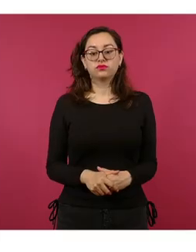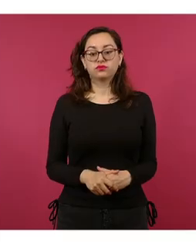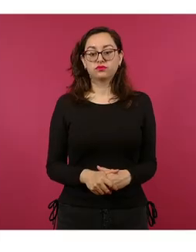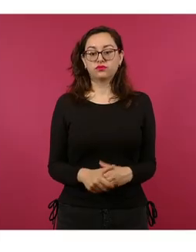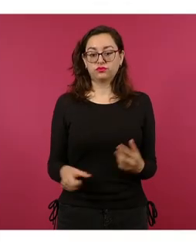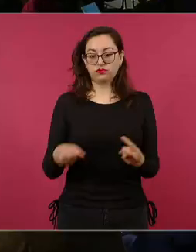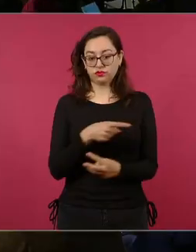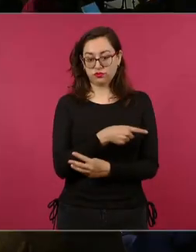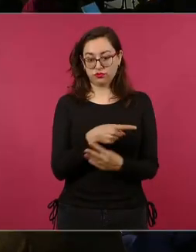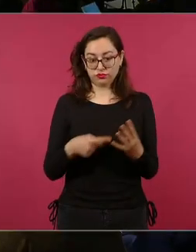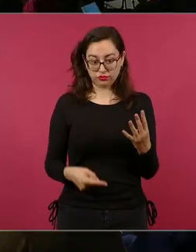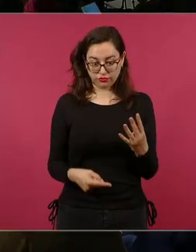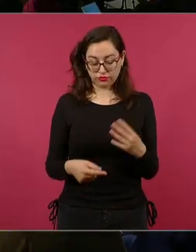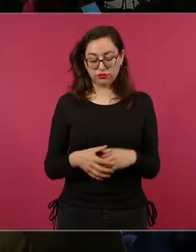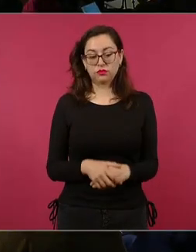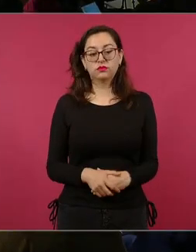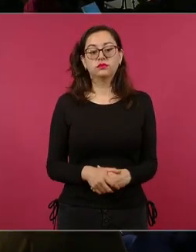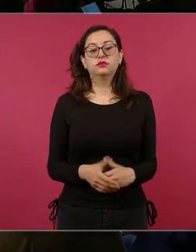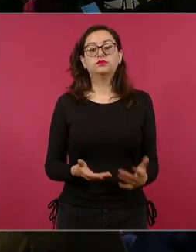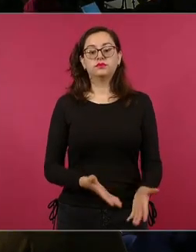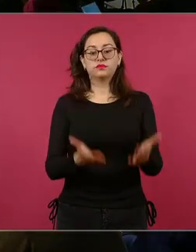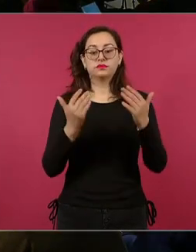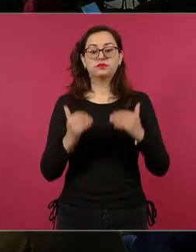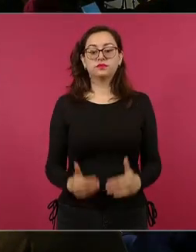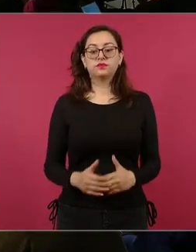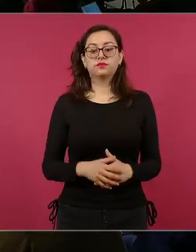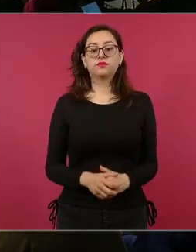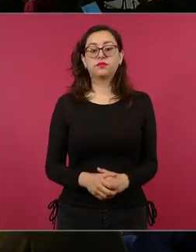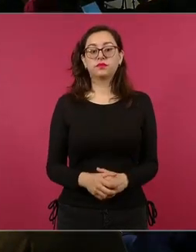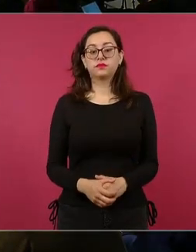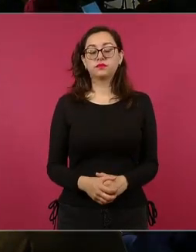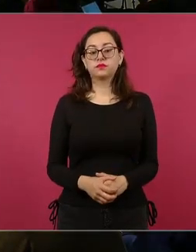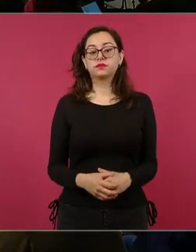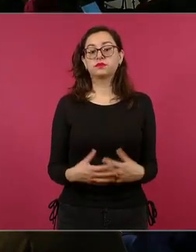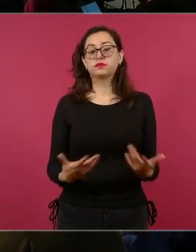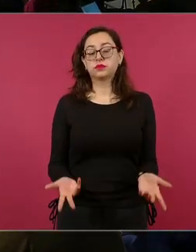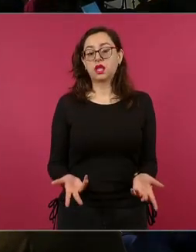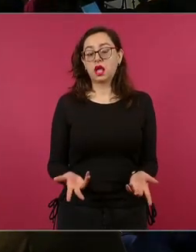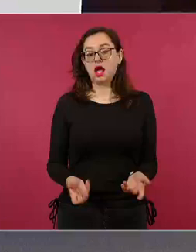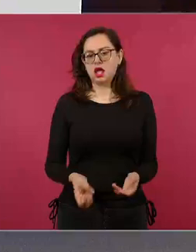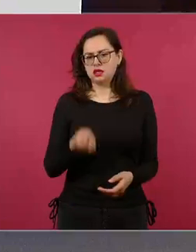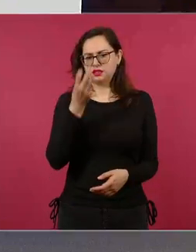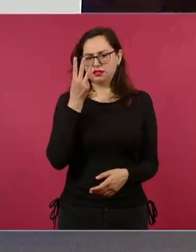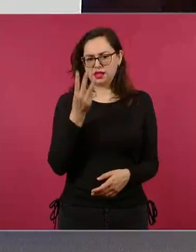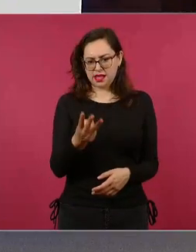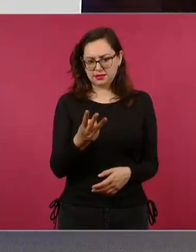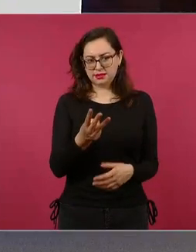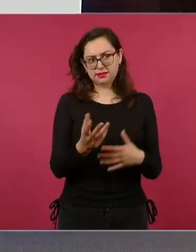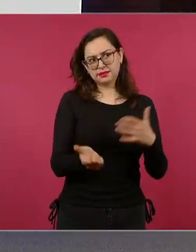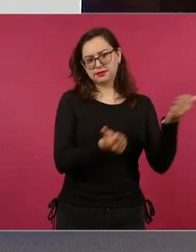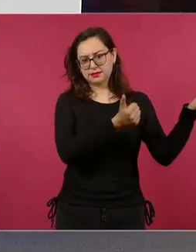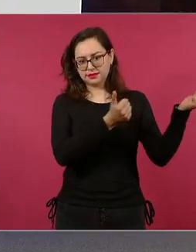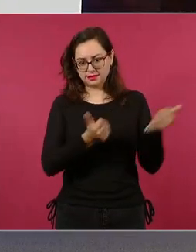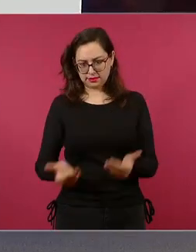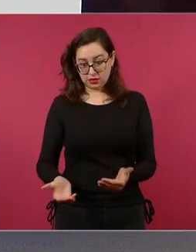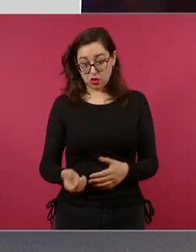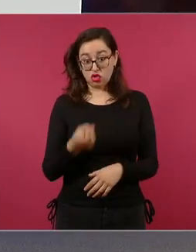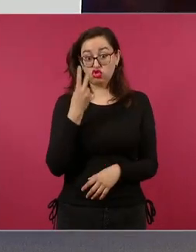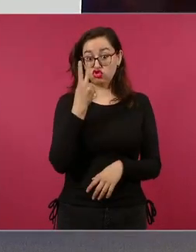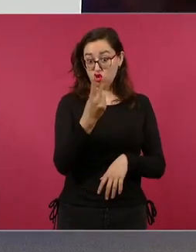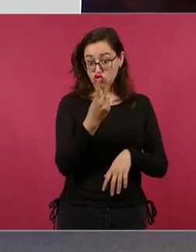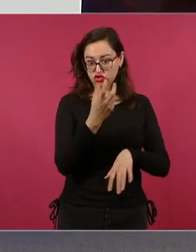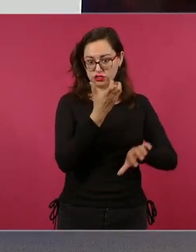tradiciones son de dos de Estados Unidos hacia México y una de Colombia también hacia México. Alejandro